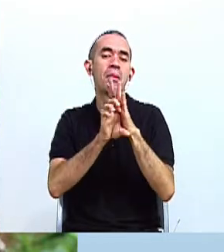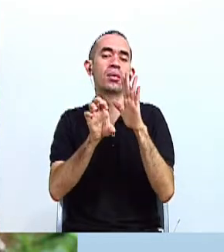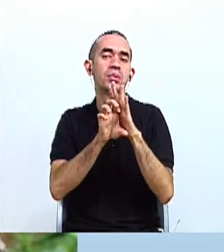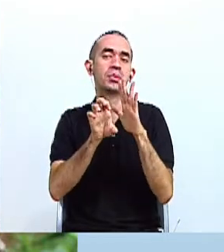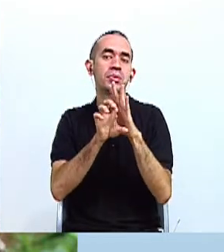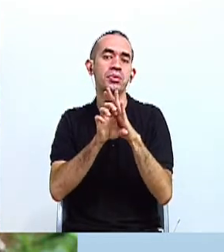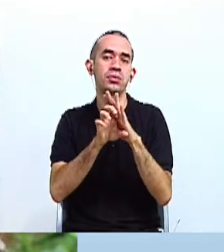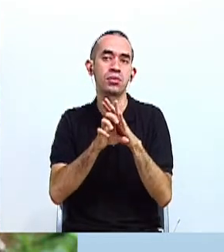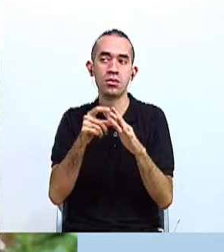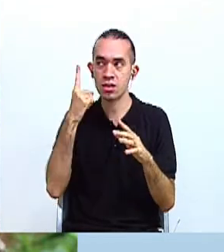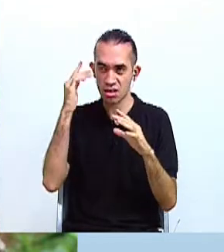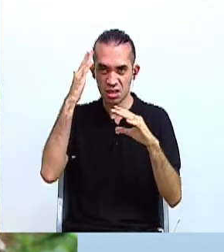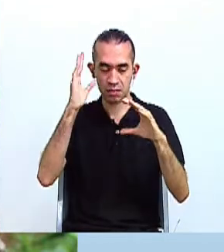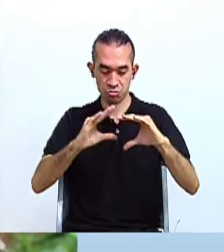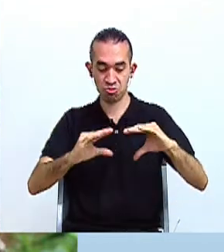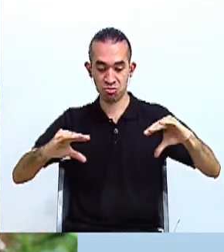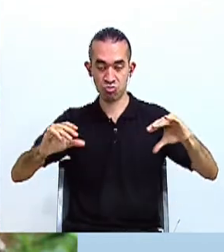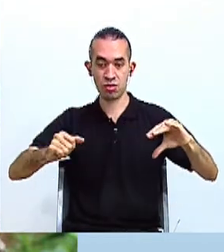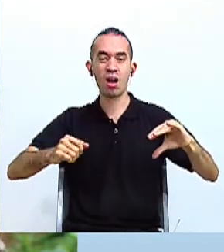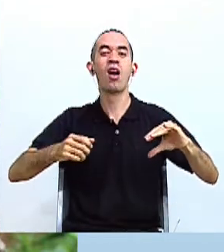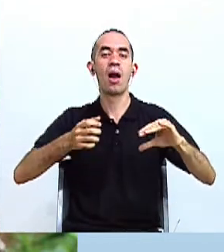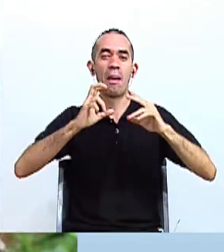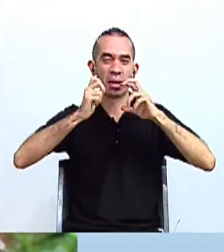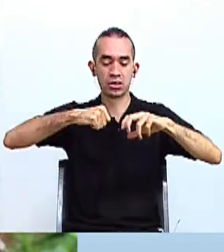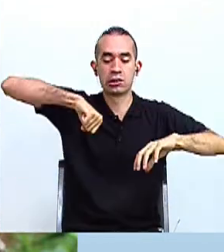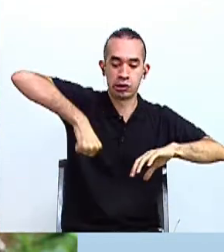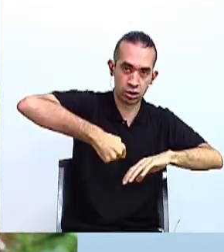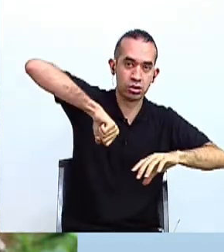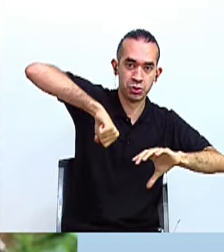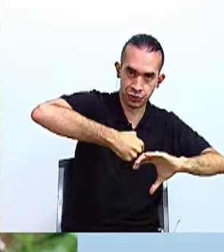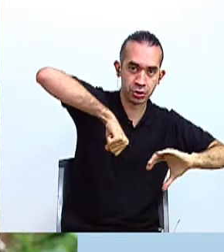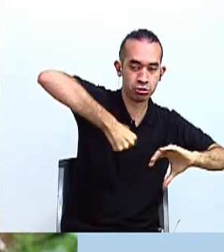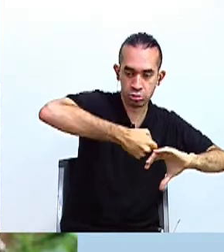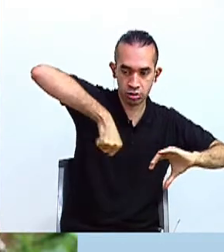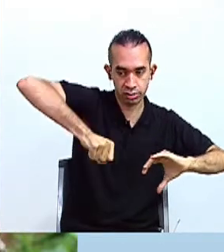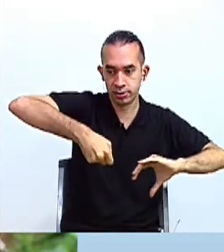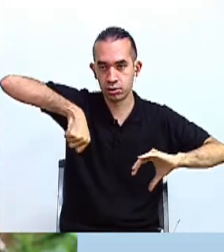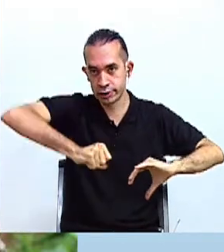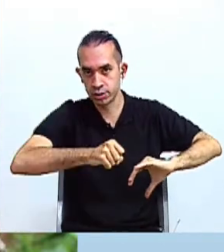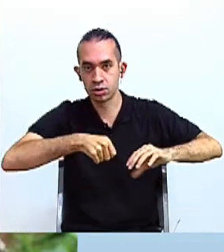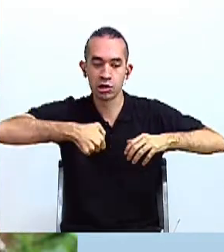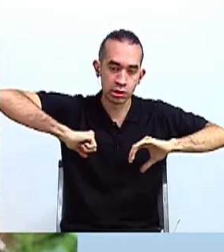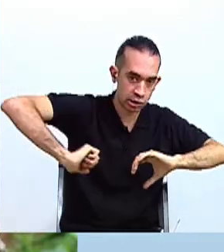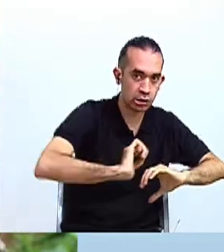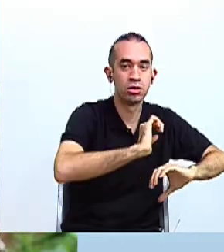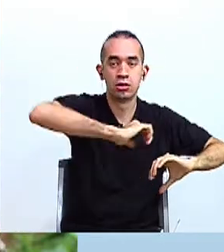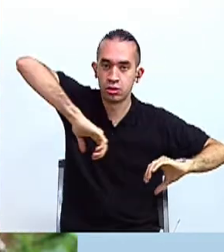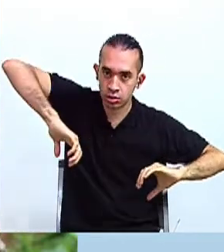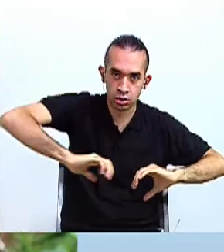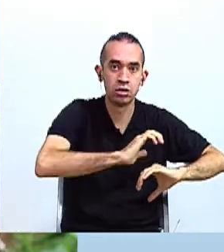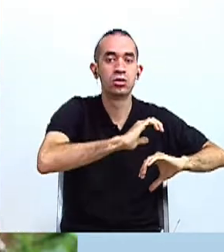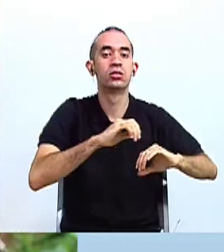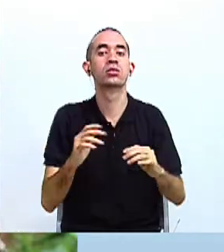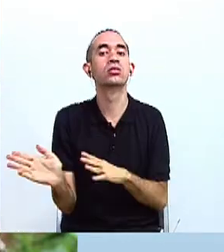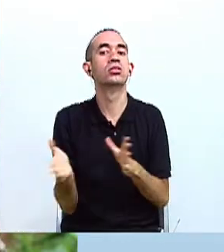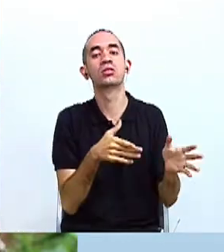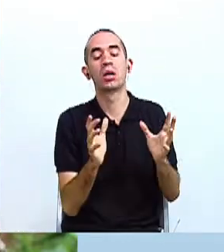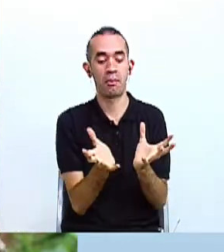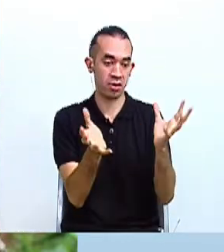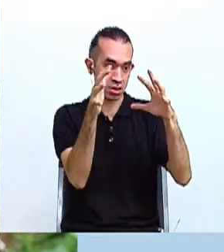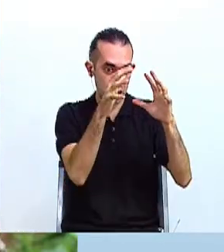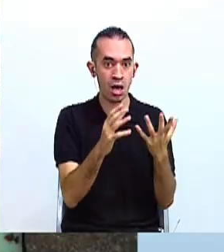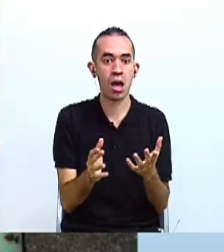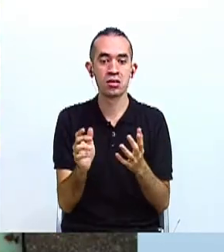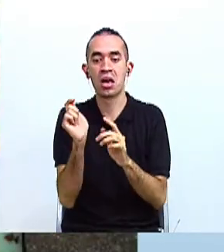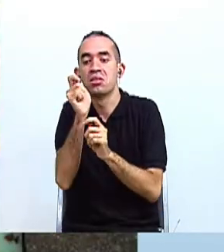parte de los metates, como este que tenemos por acá, también las vasijas, ciertas estatuillas, también elaboraron